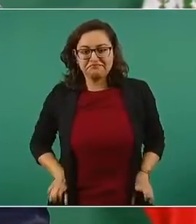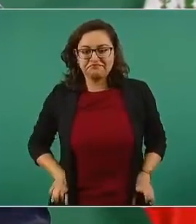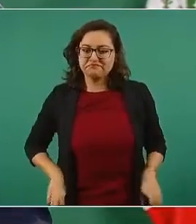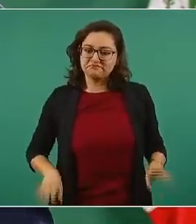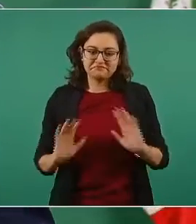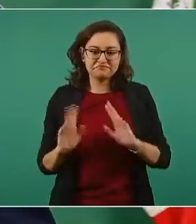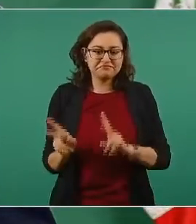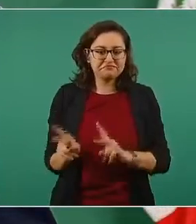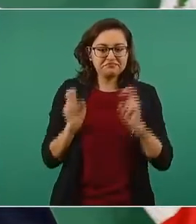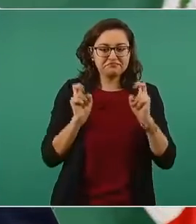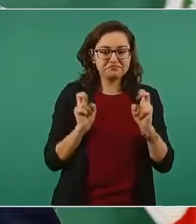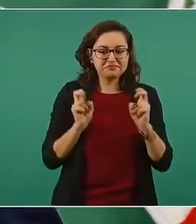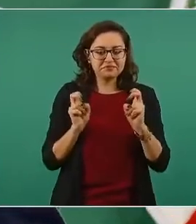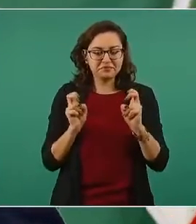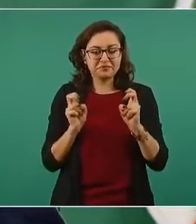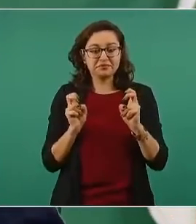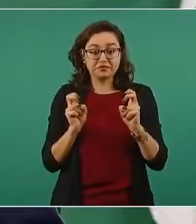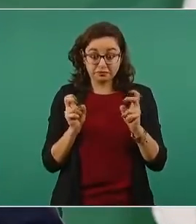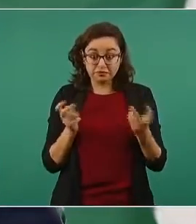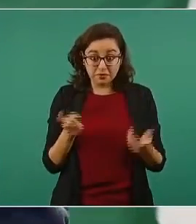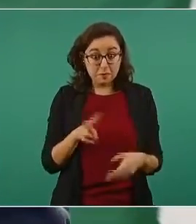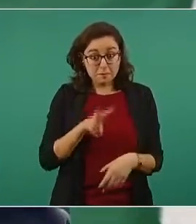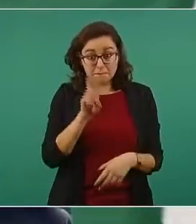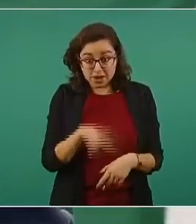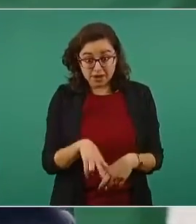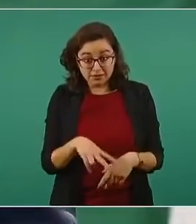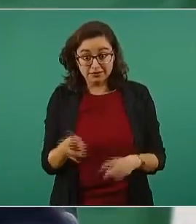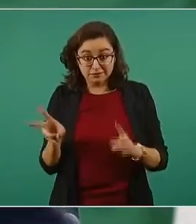se lo robaban.